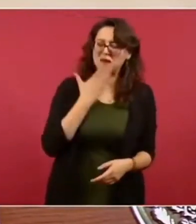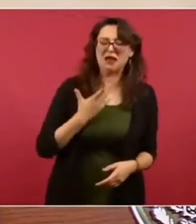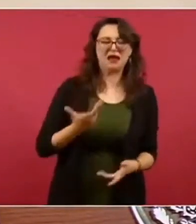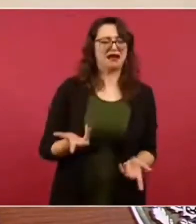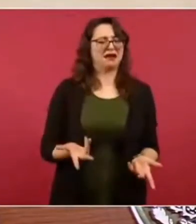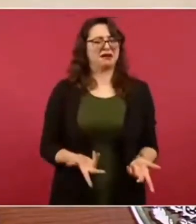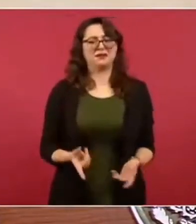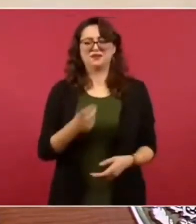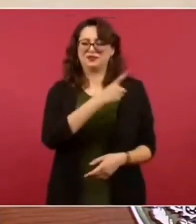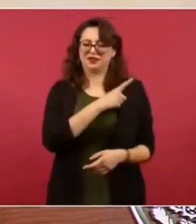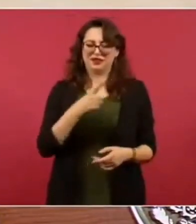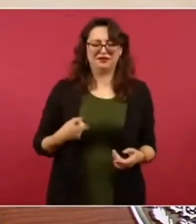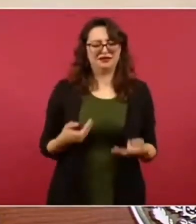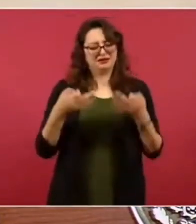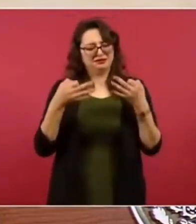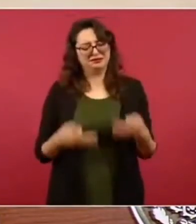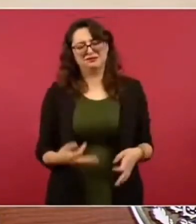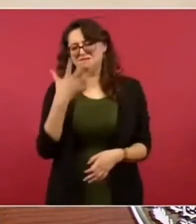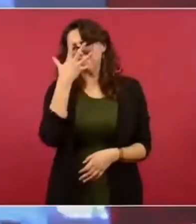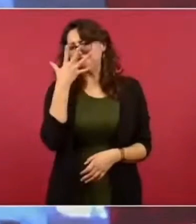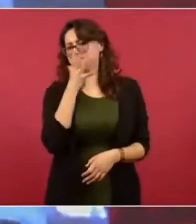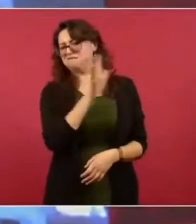Es de pena ajena.